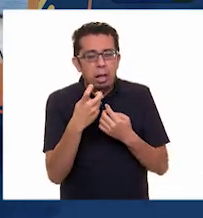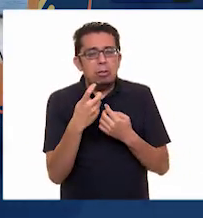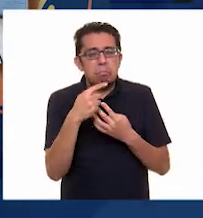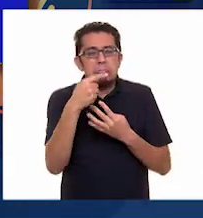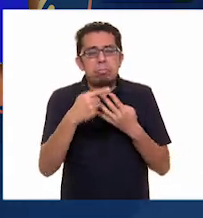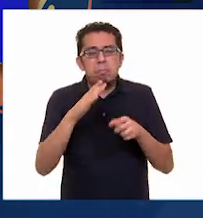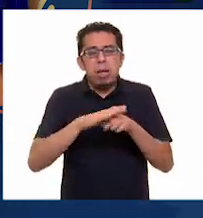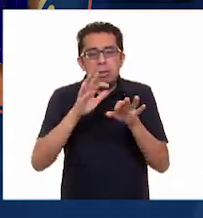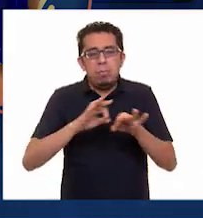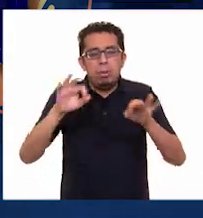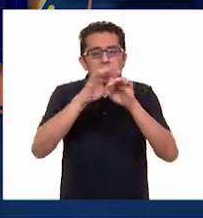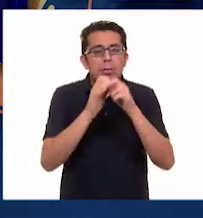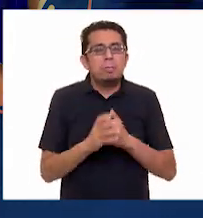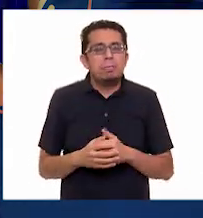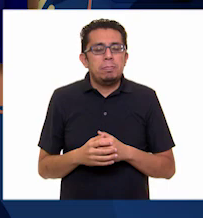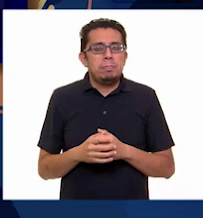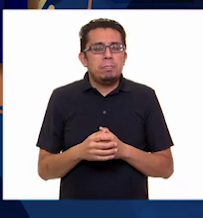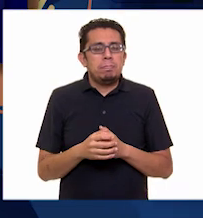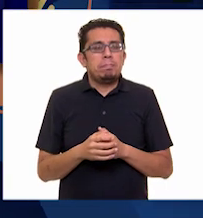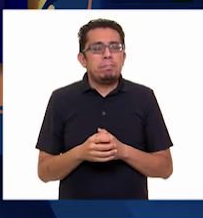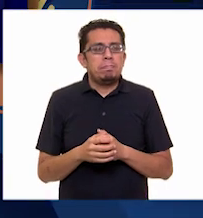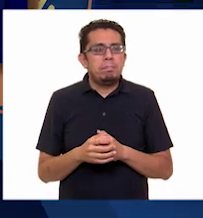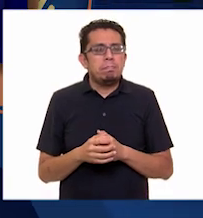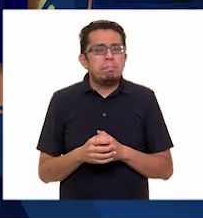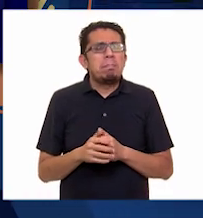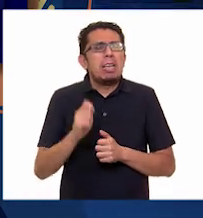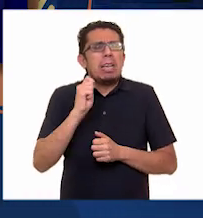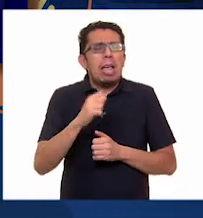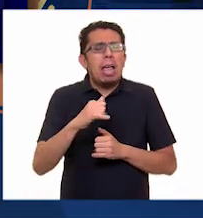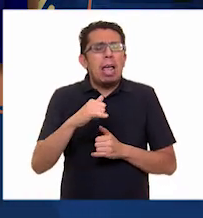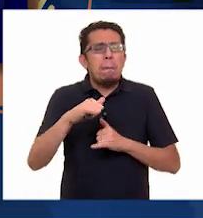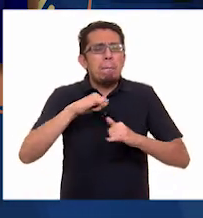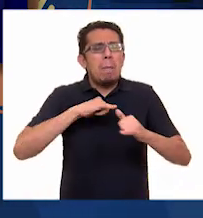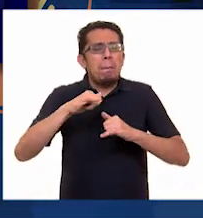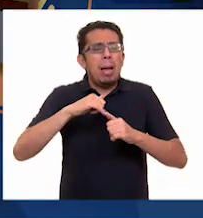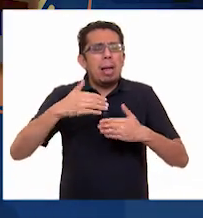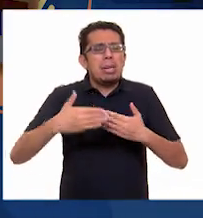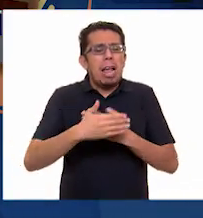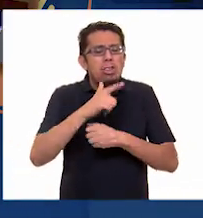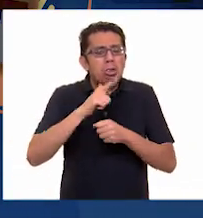principales. ¿Qué es el Atlas Nacional de Riesgos?